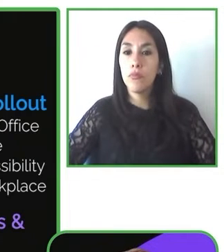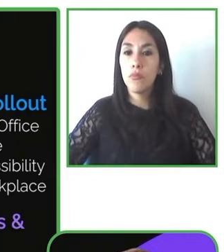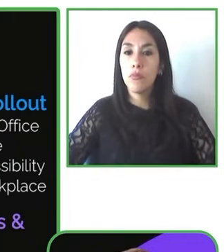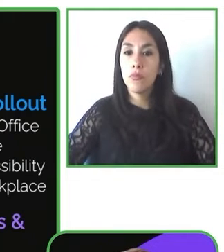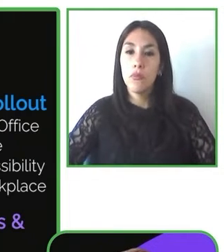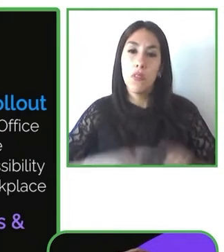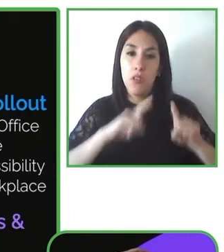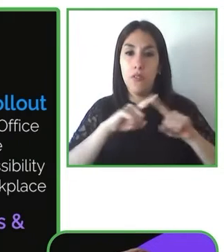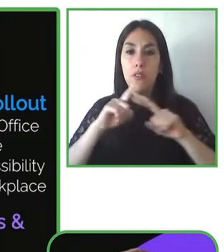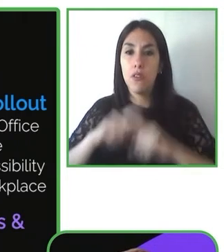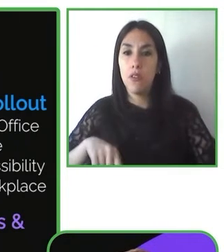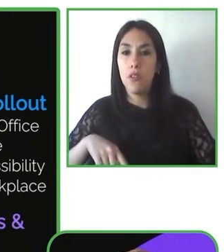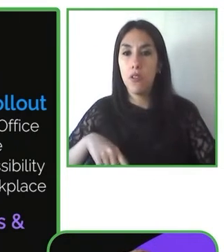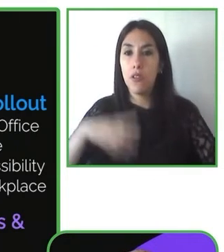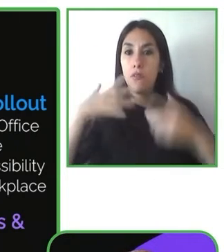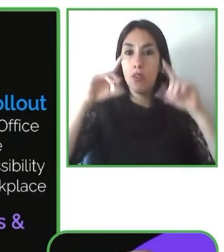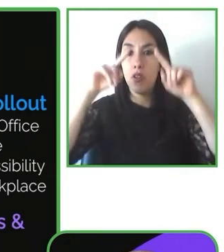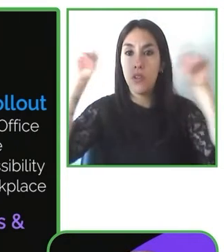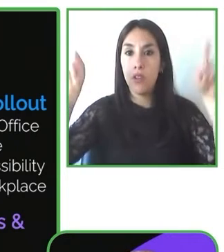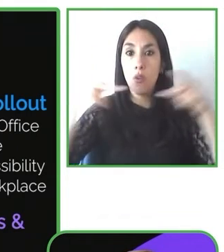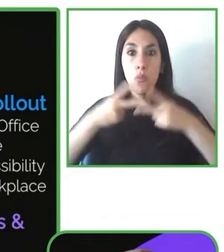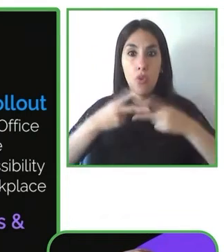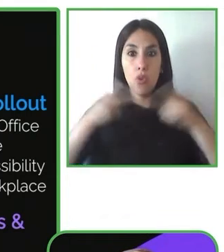Muchísimas gracias por su atención.